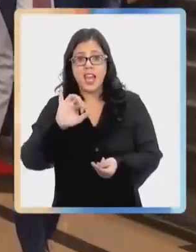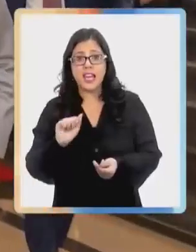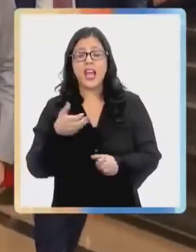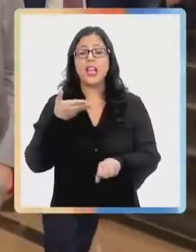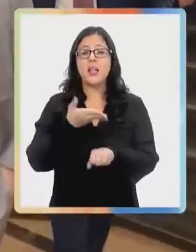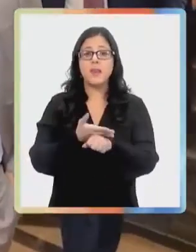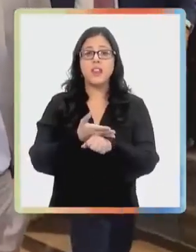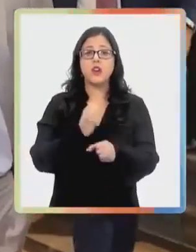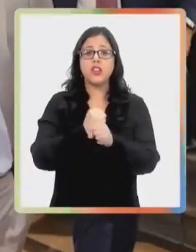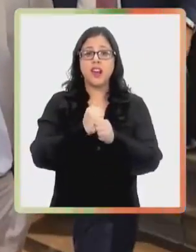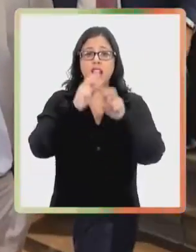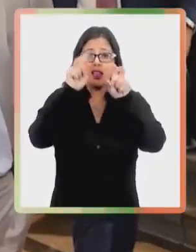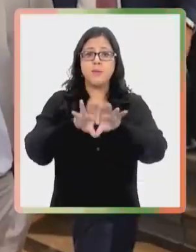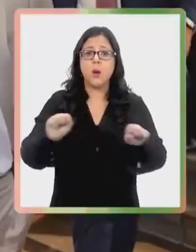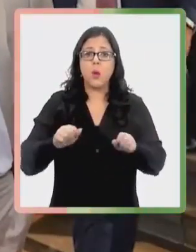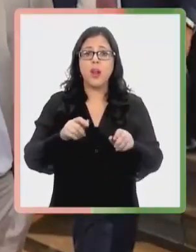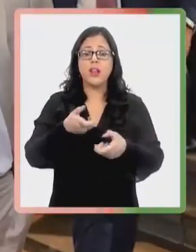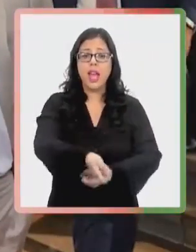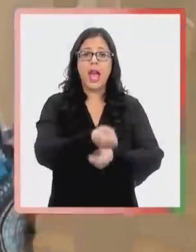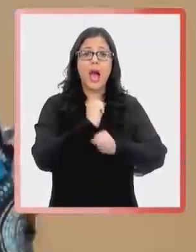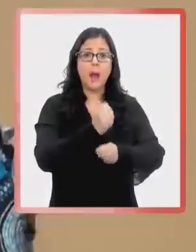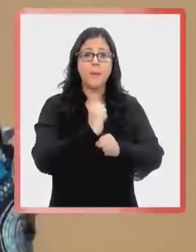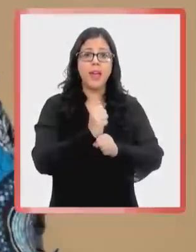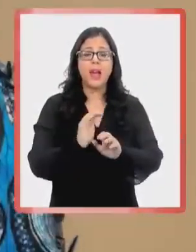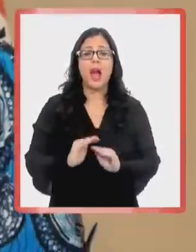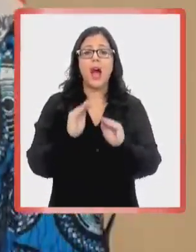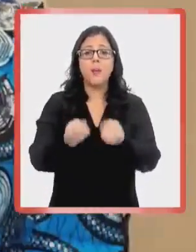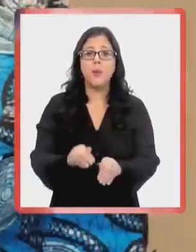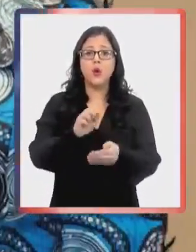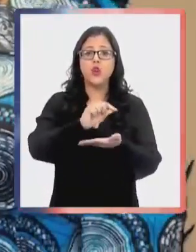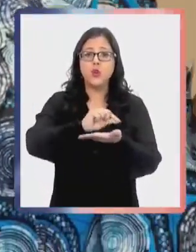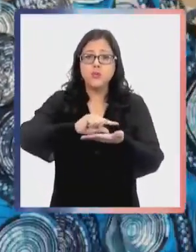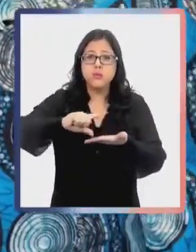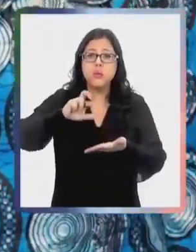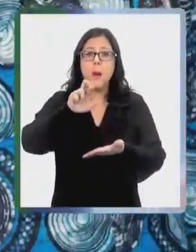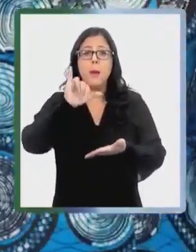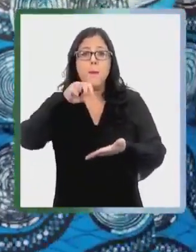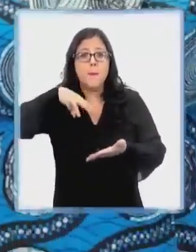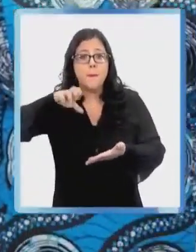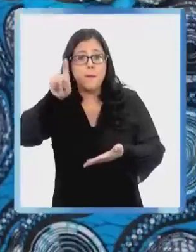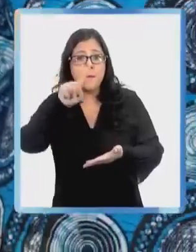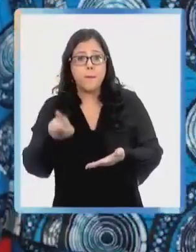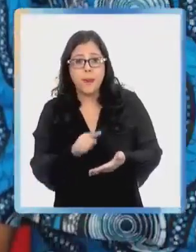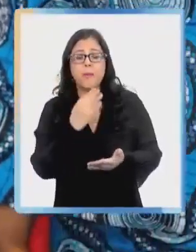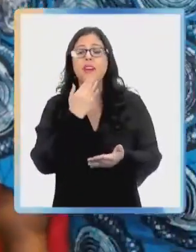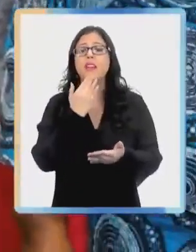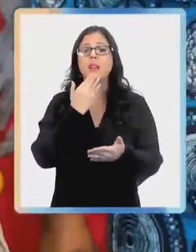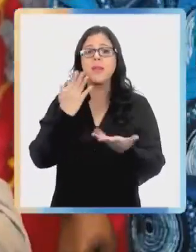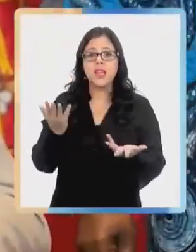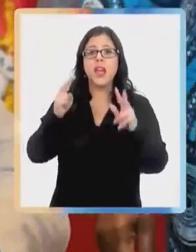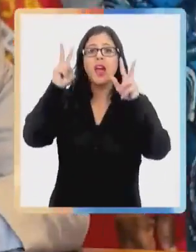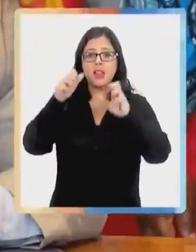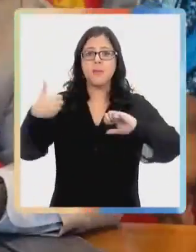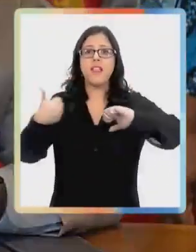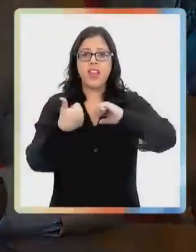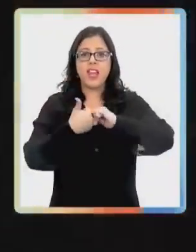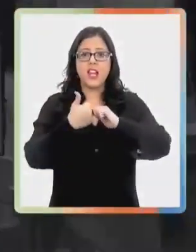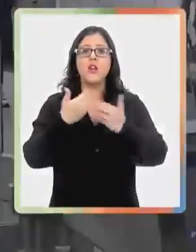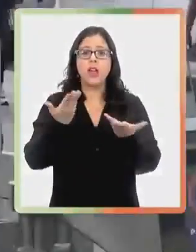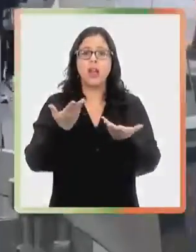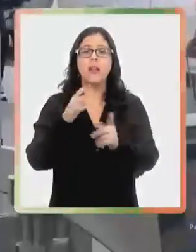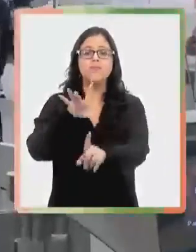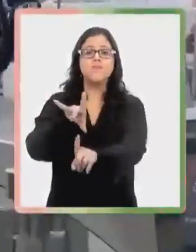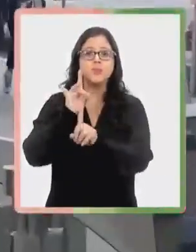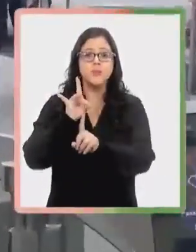a los acuerdos en materia de pesca, sobre el apoyo a las pequeñas y medianas empresas y también para incorporar la perspectiva de género.